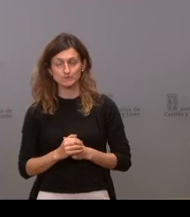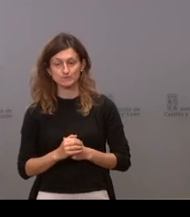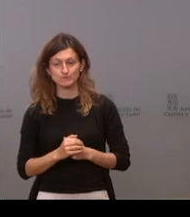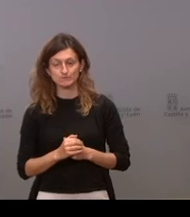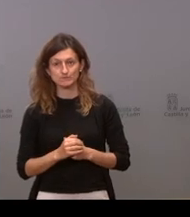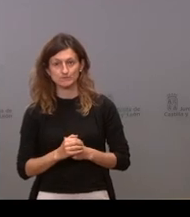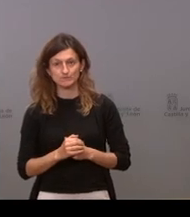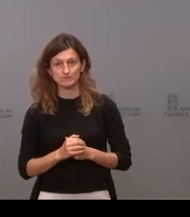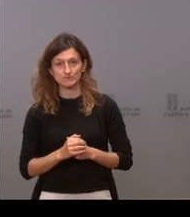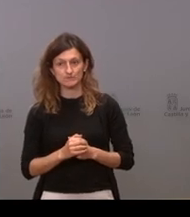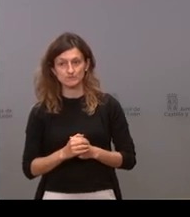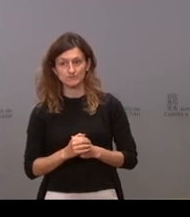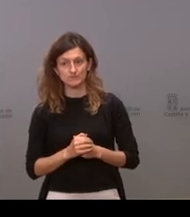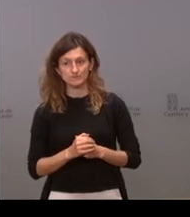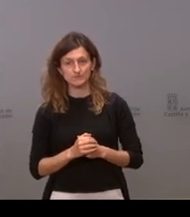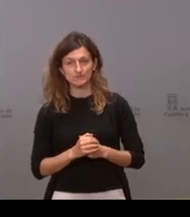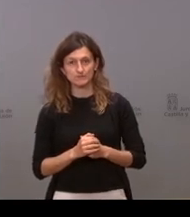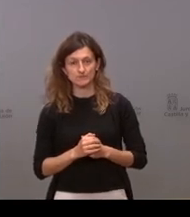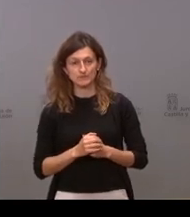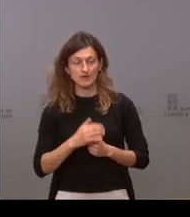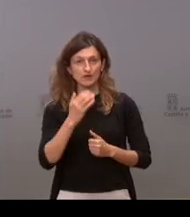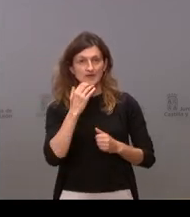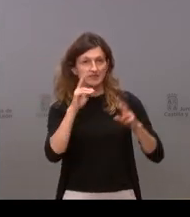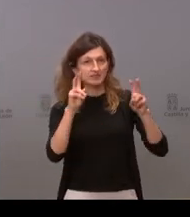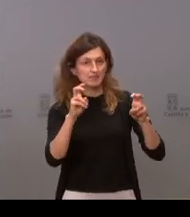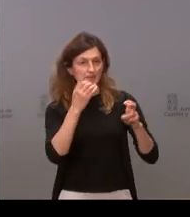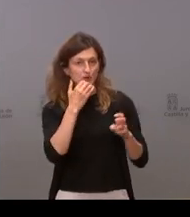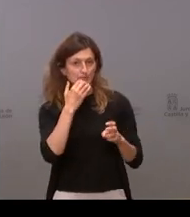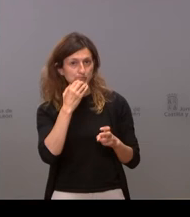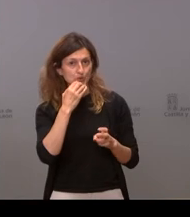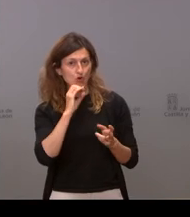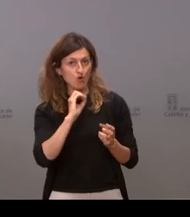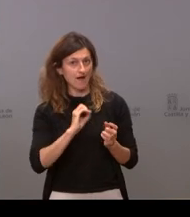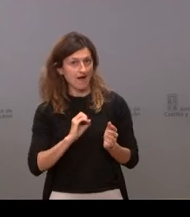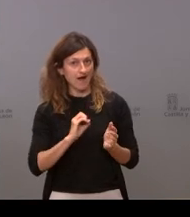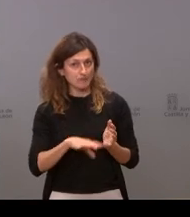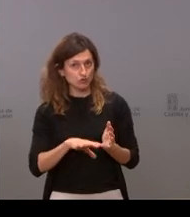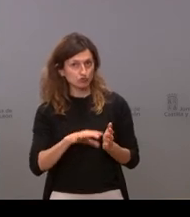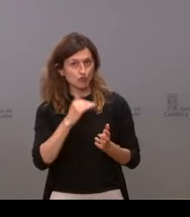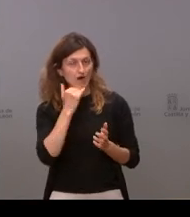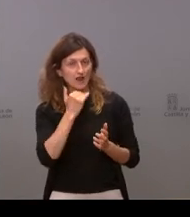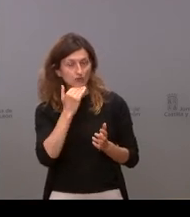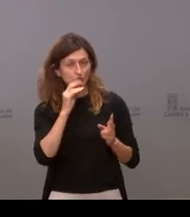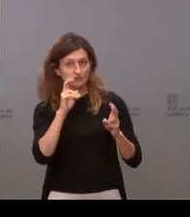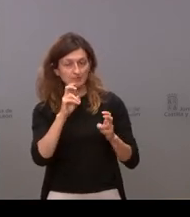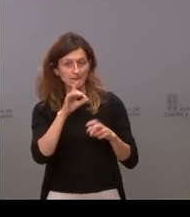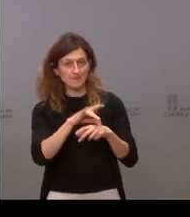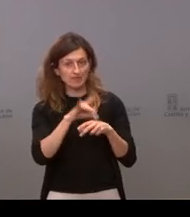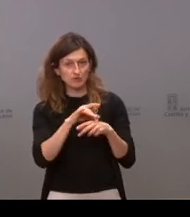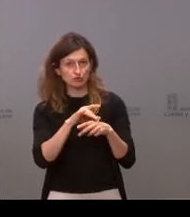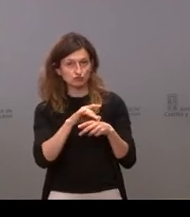si puede darse una situación como pasa con los abortos que haya un porcentaje de objetores de